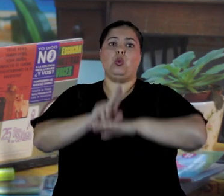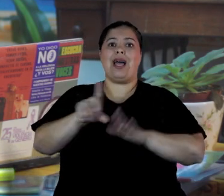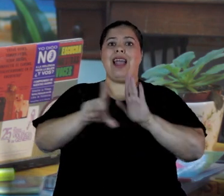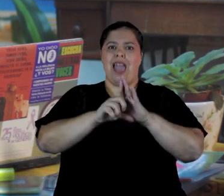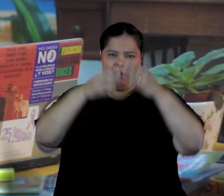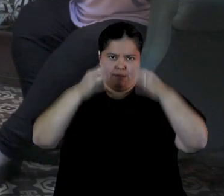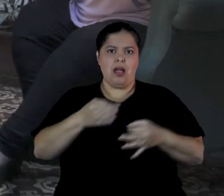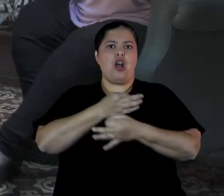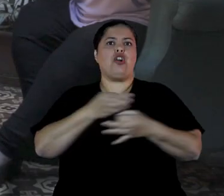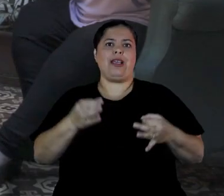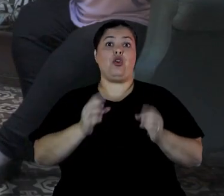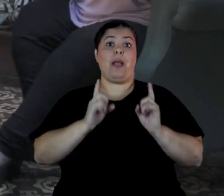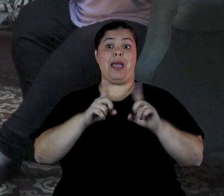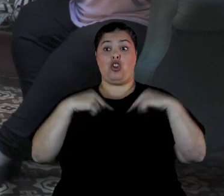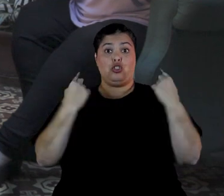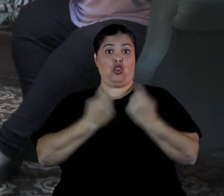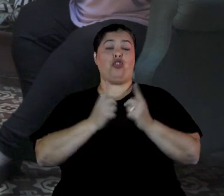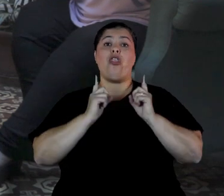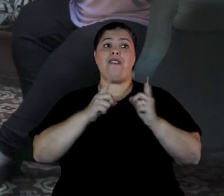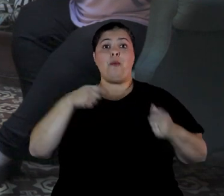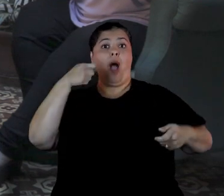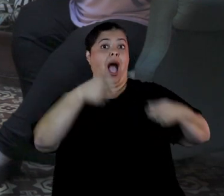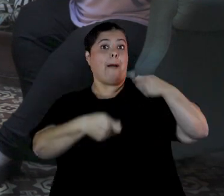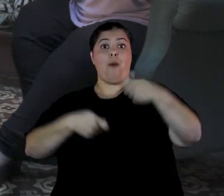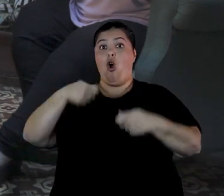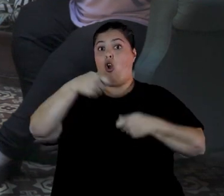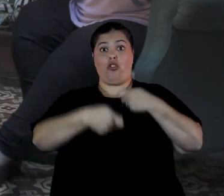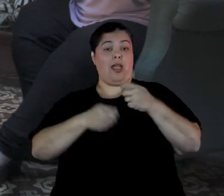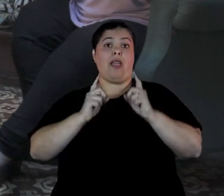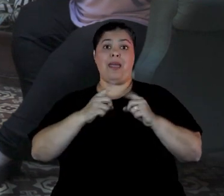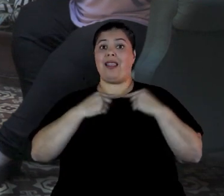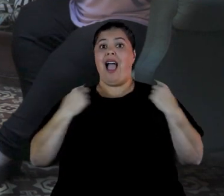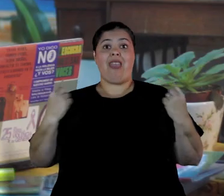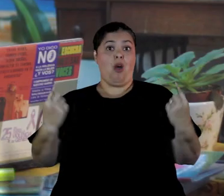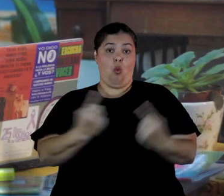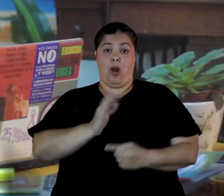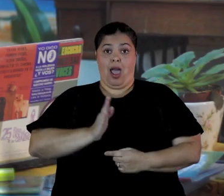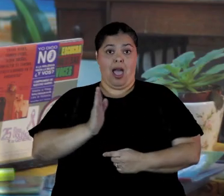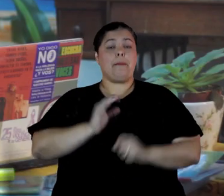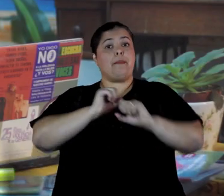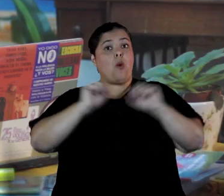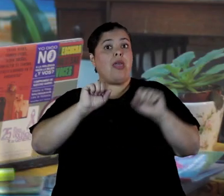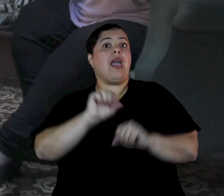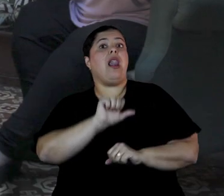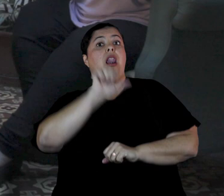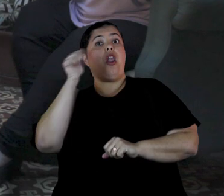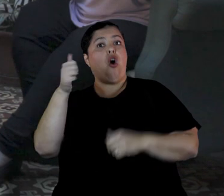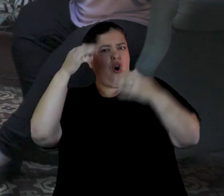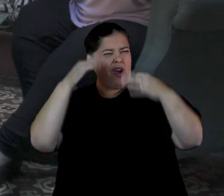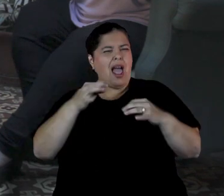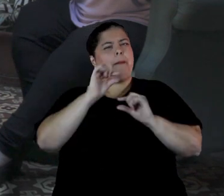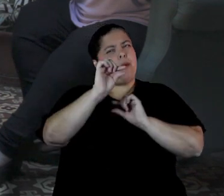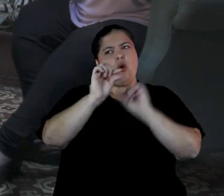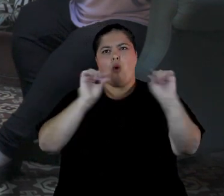tenemos que hacer nuestros aportes desde nuestro lugar, cada una, para lograr con pequeñas acciones el